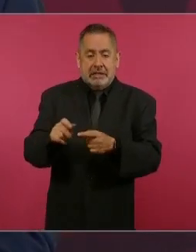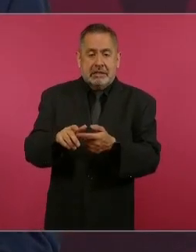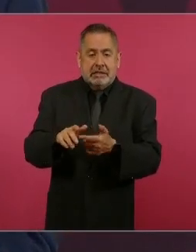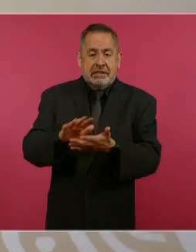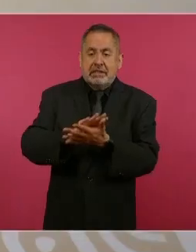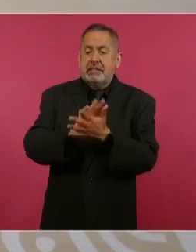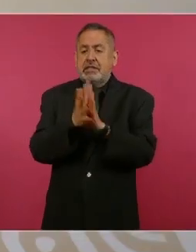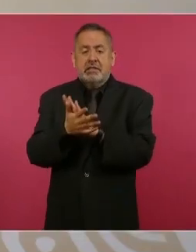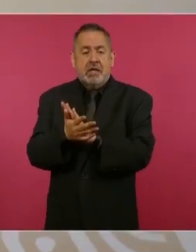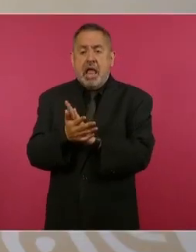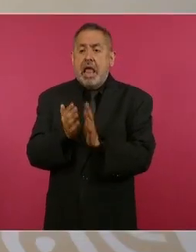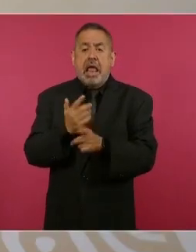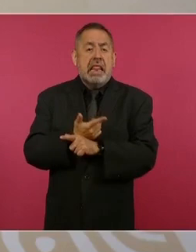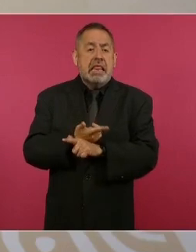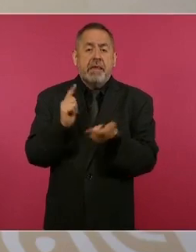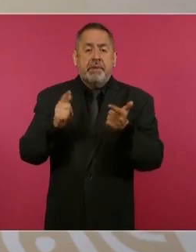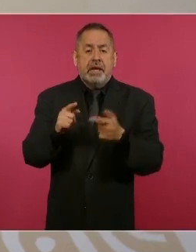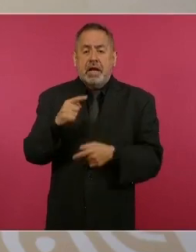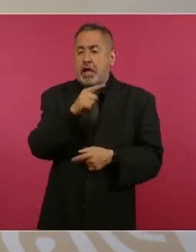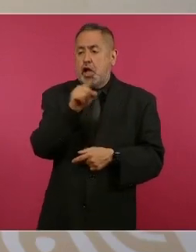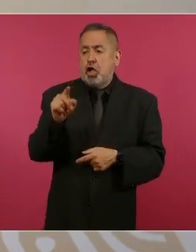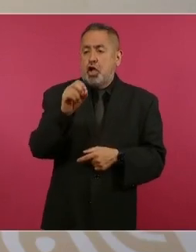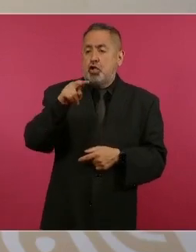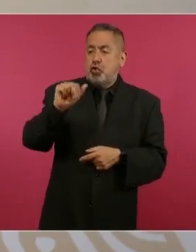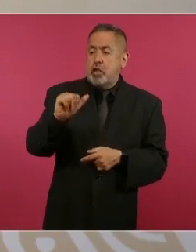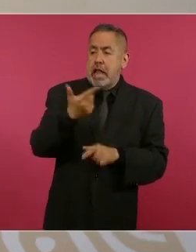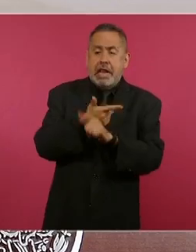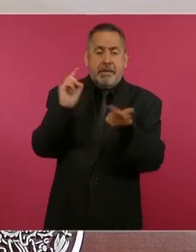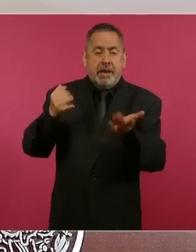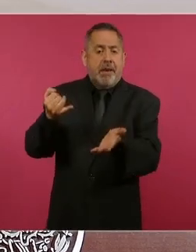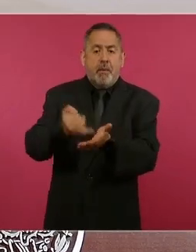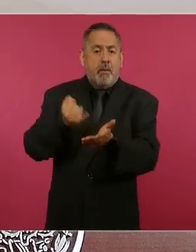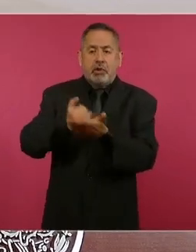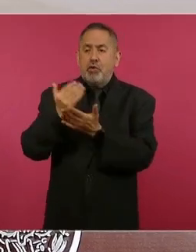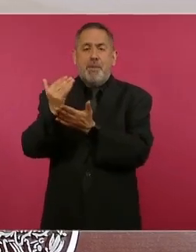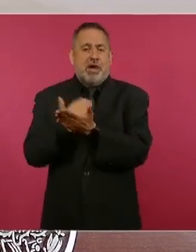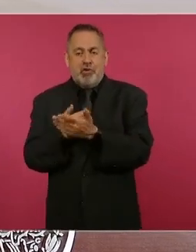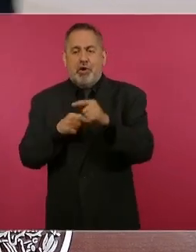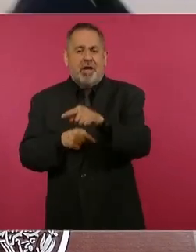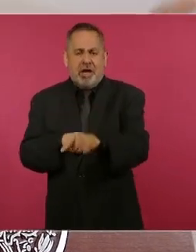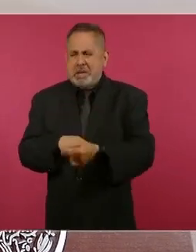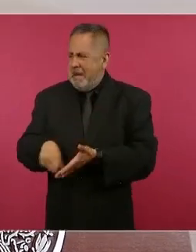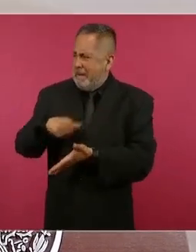en zona libre, van a poder comprar